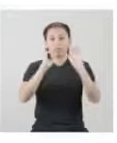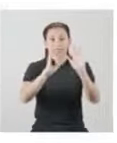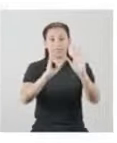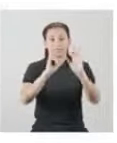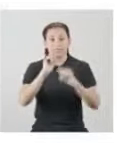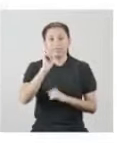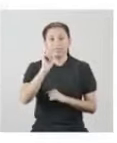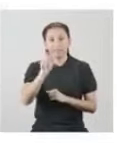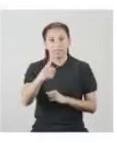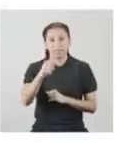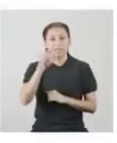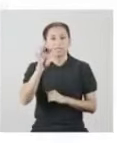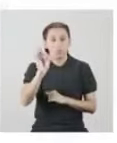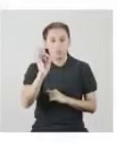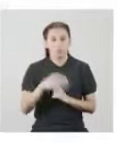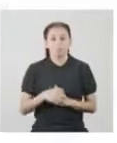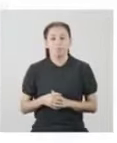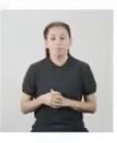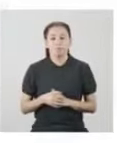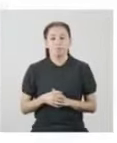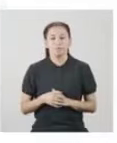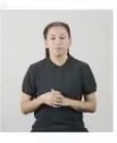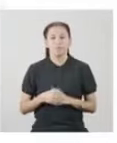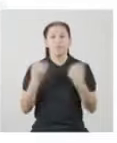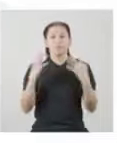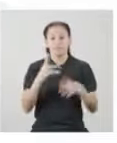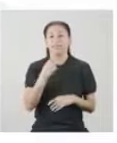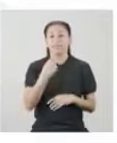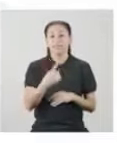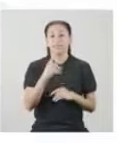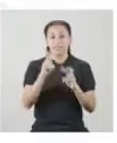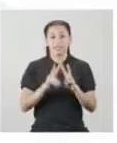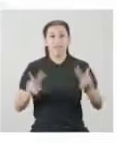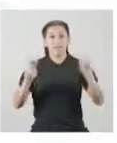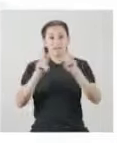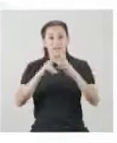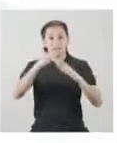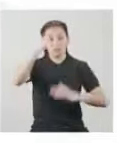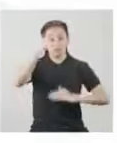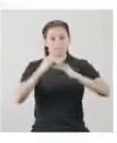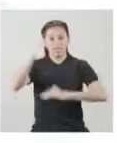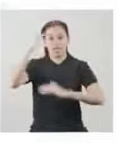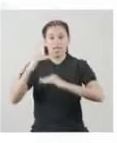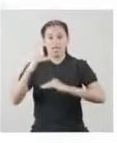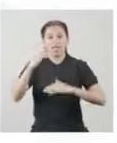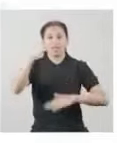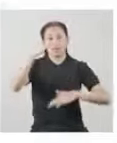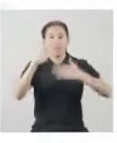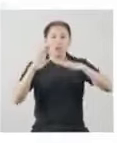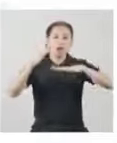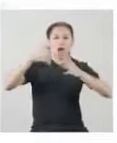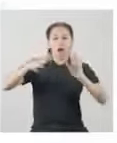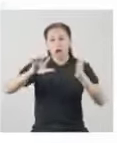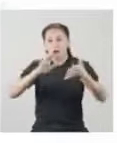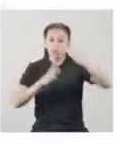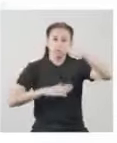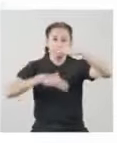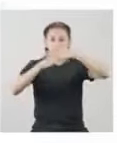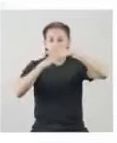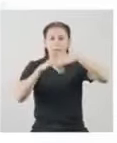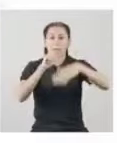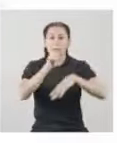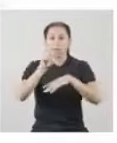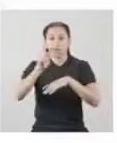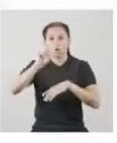Y la sexta trucha mide 19 centímetros Hemos dicho que el valor de la talla promedio es 22,5